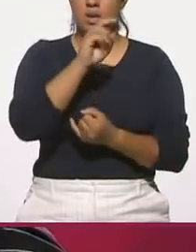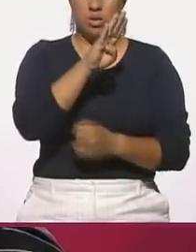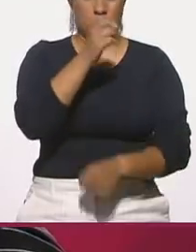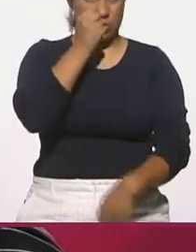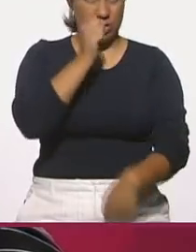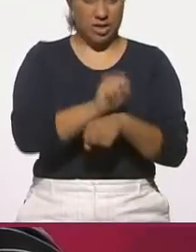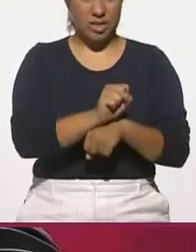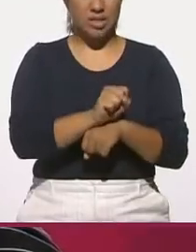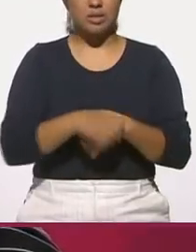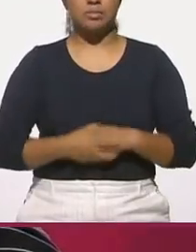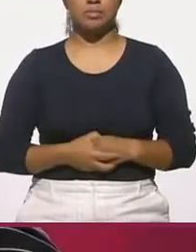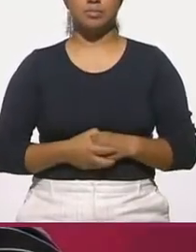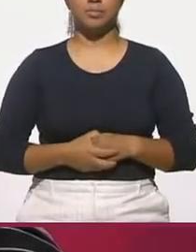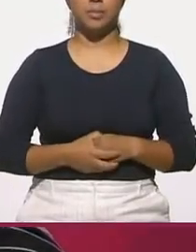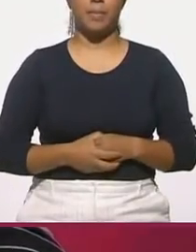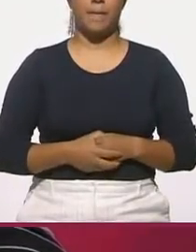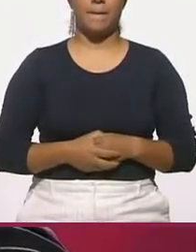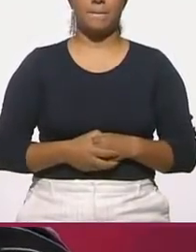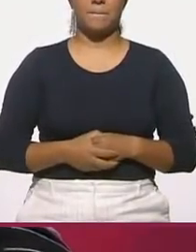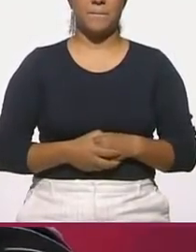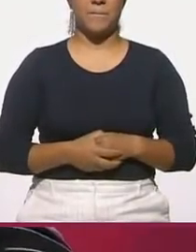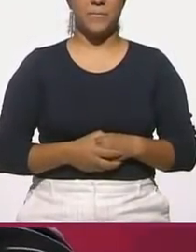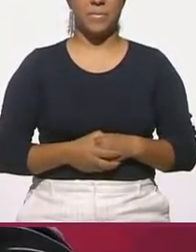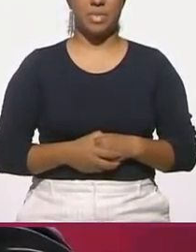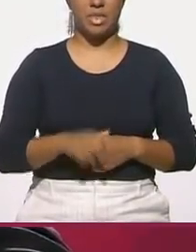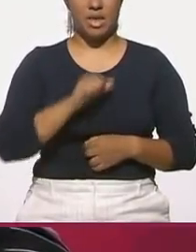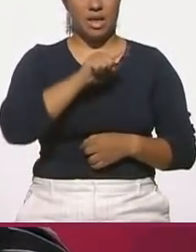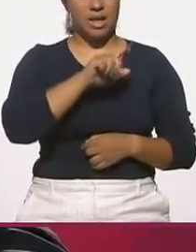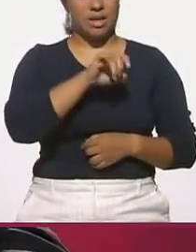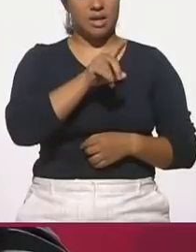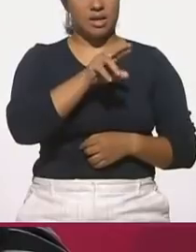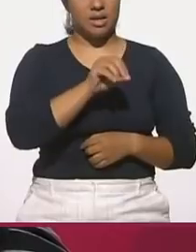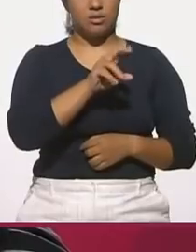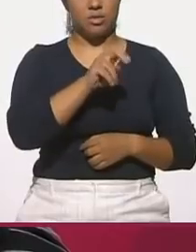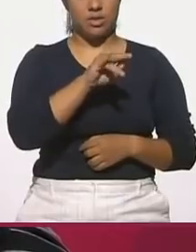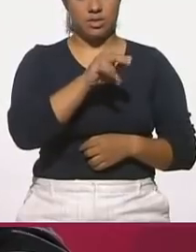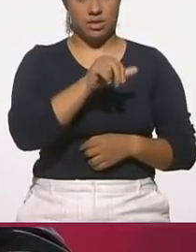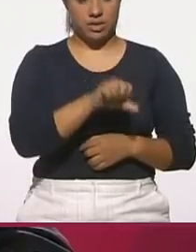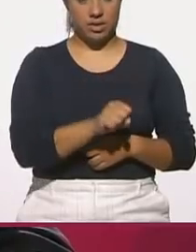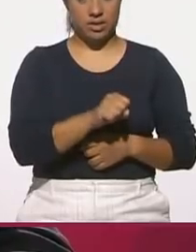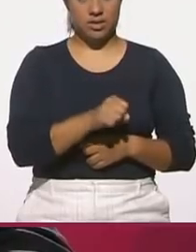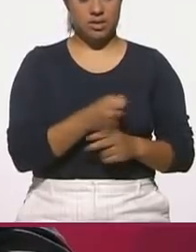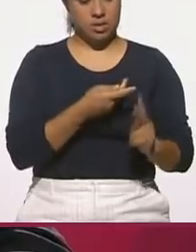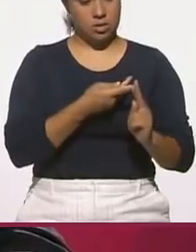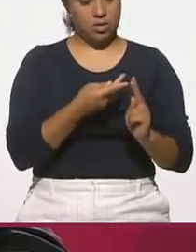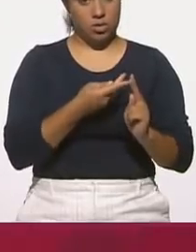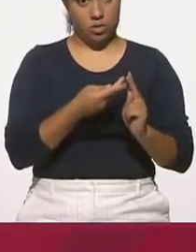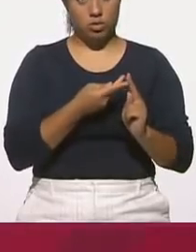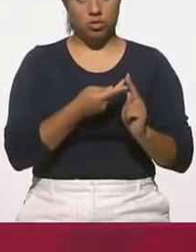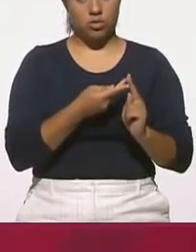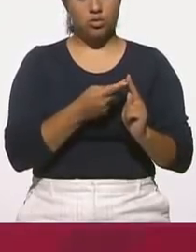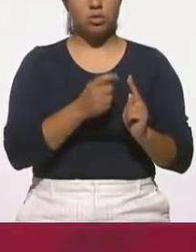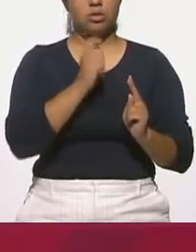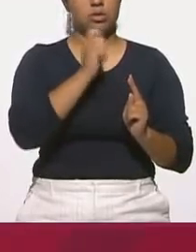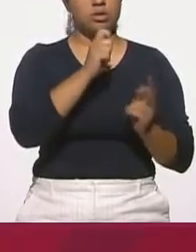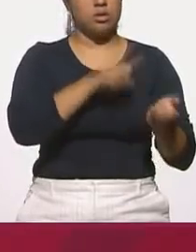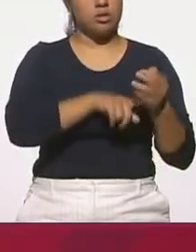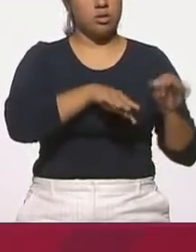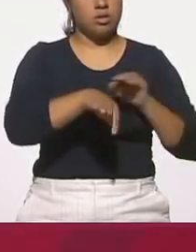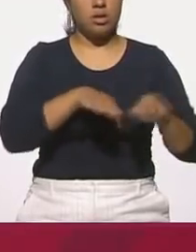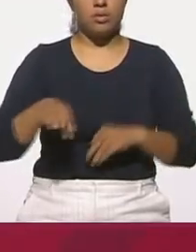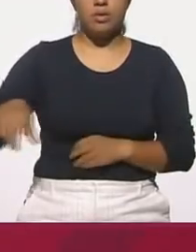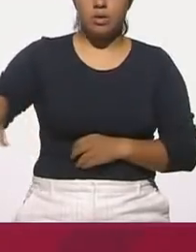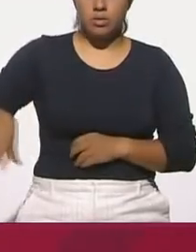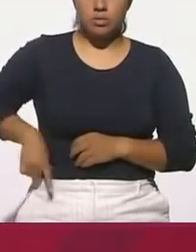Alejandro Encinas son servidores públicos